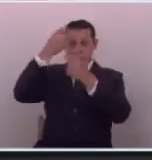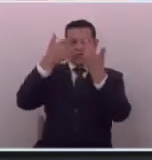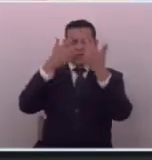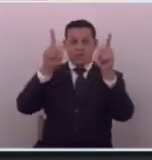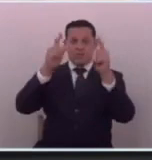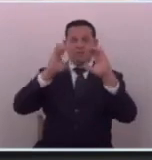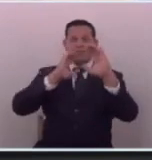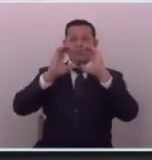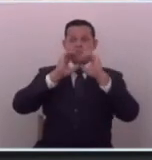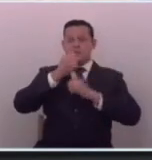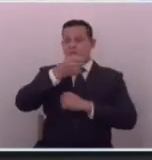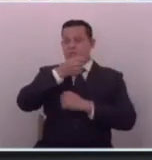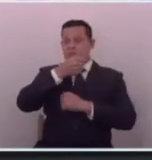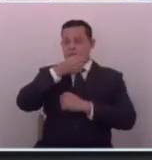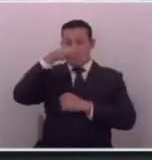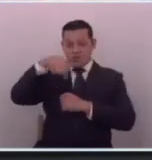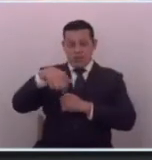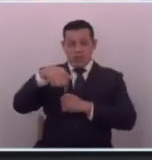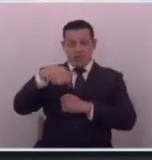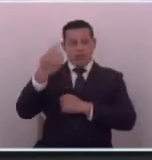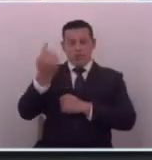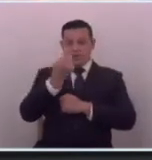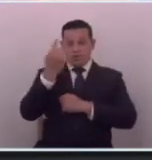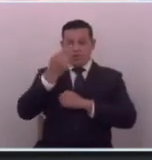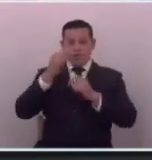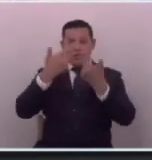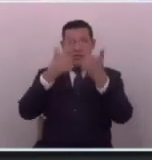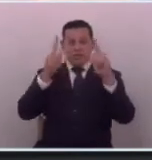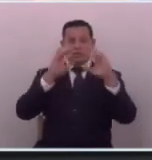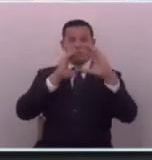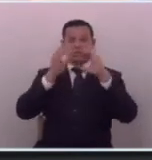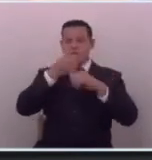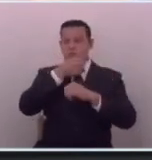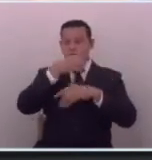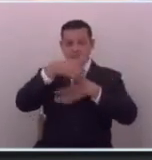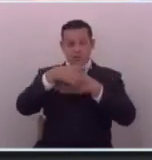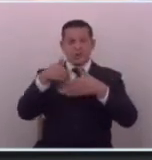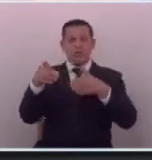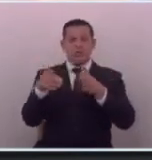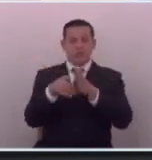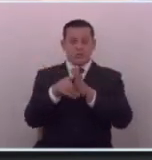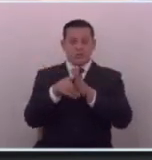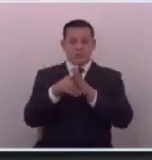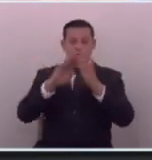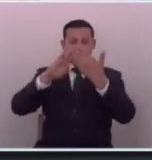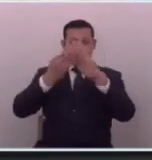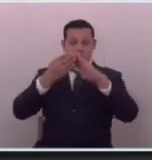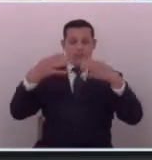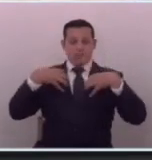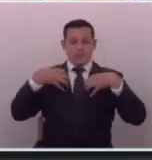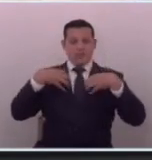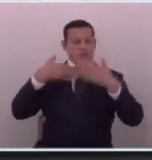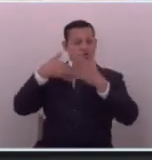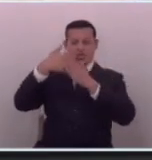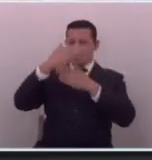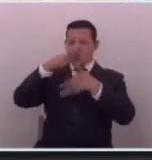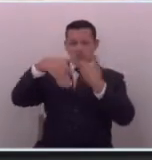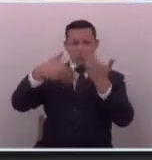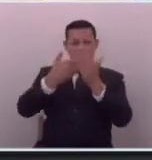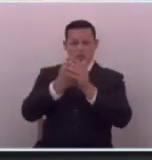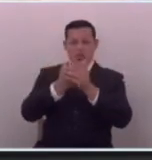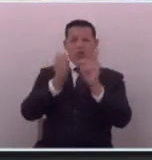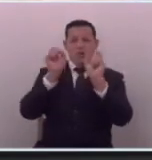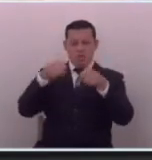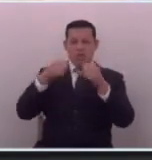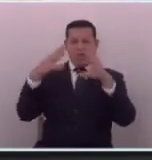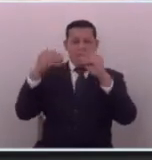libertad de prensa y aquí no solo hay libertad de prensa aquí los diputados los ciudadanos y quien sea puede decir lo que